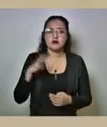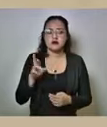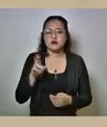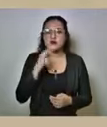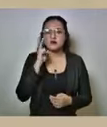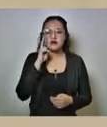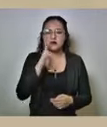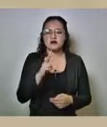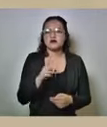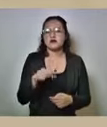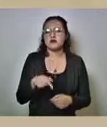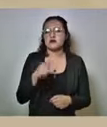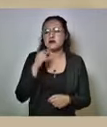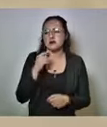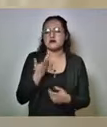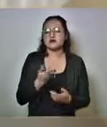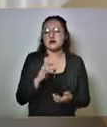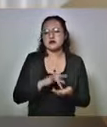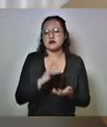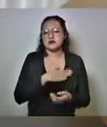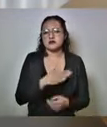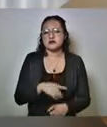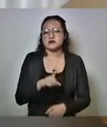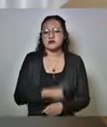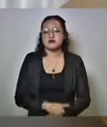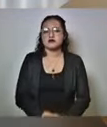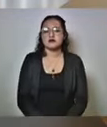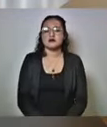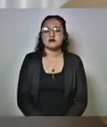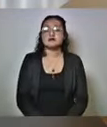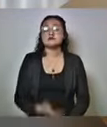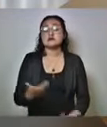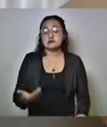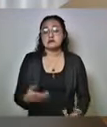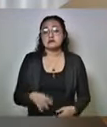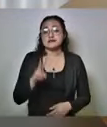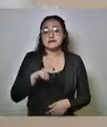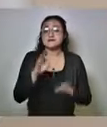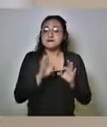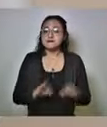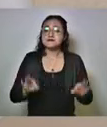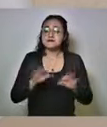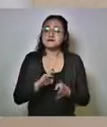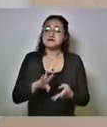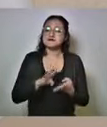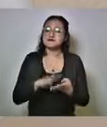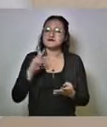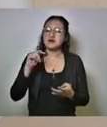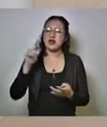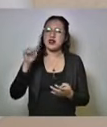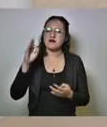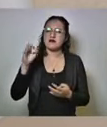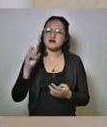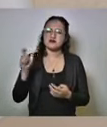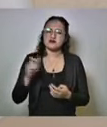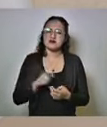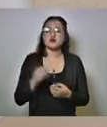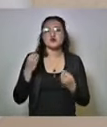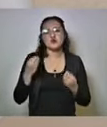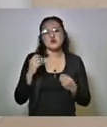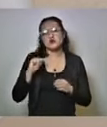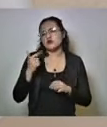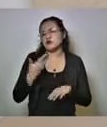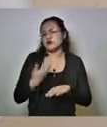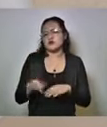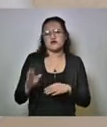operativos gracias bueno es una detención importante de las muchas que